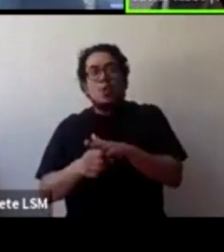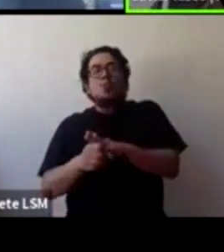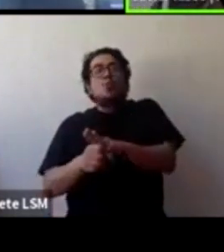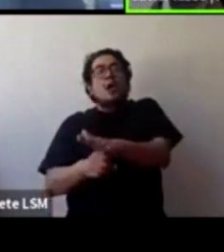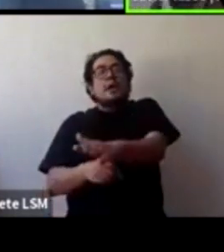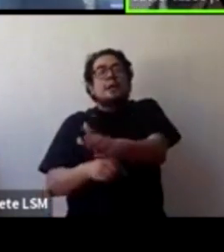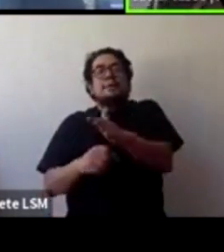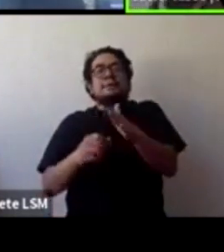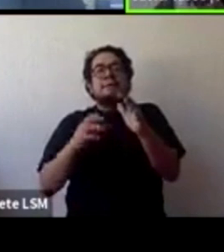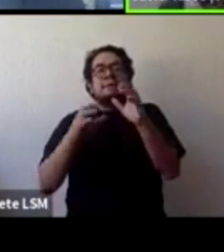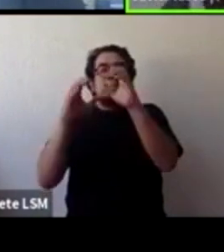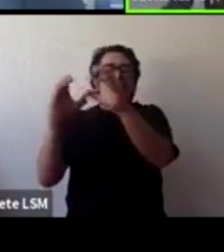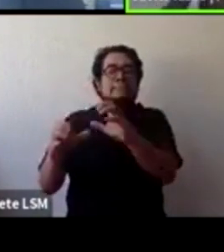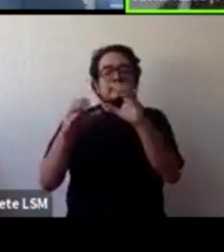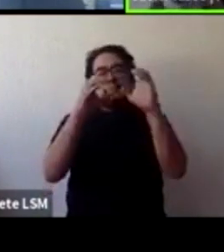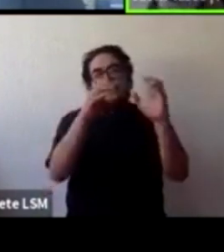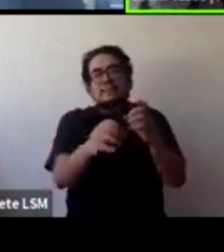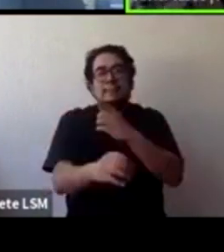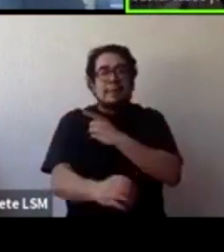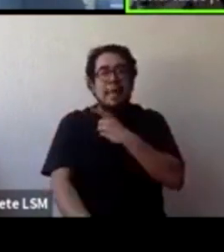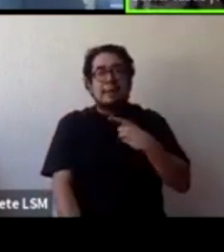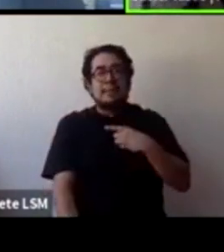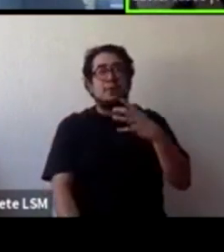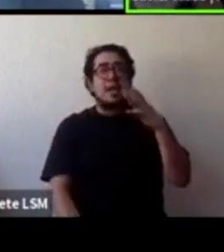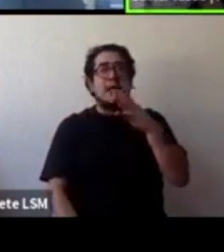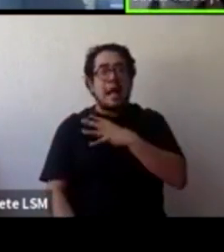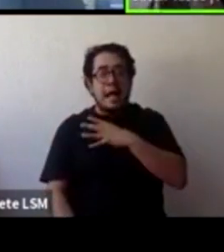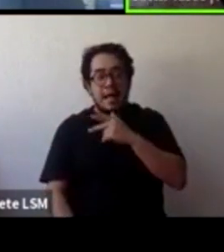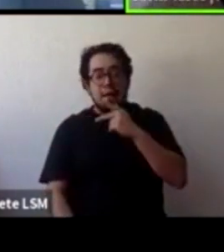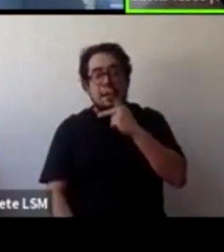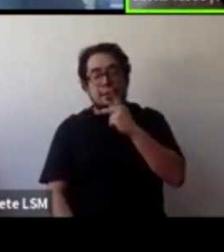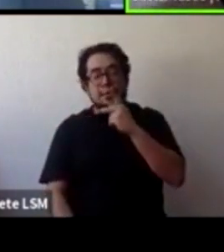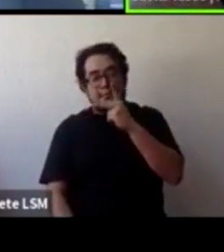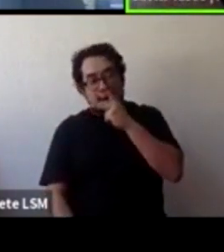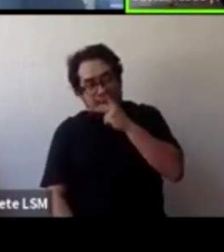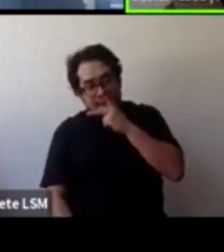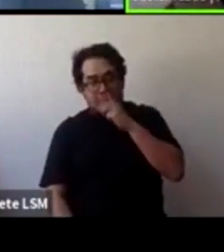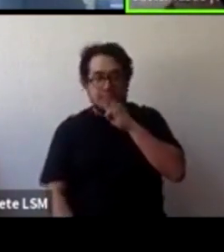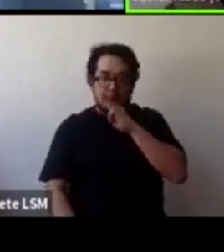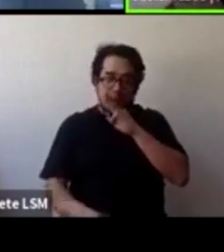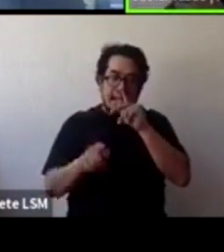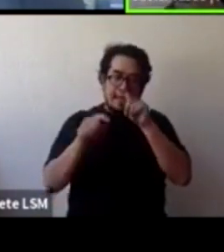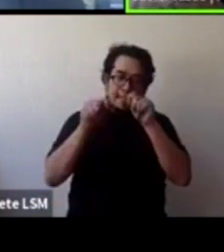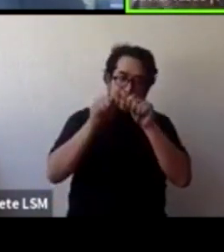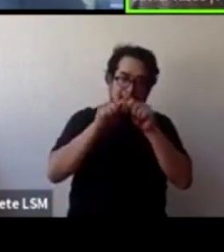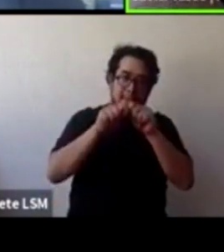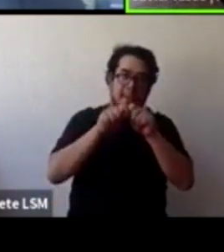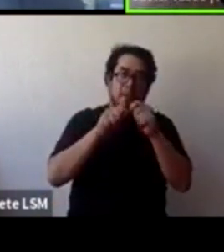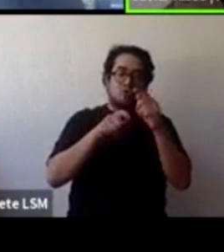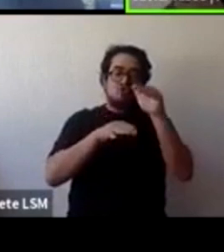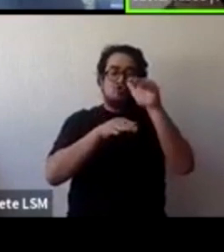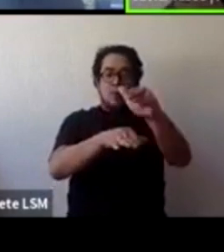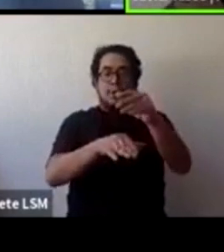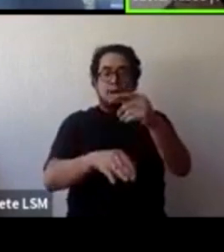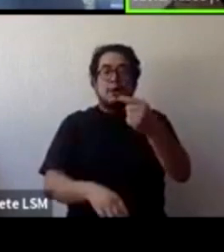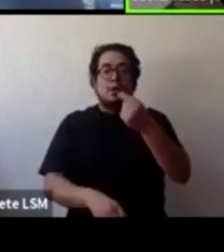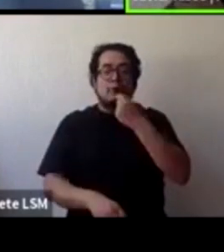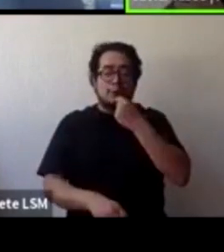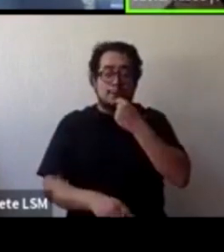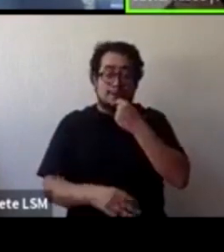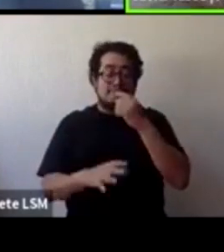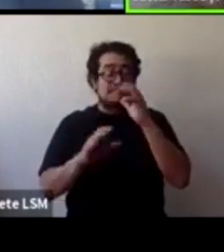cuidados que también tenemos que tener como padres como hermanos como tíos respecto a los niños las redes sociales